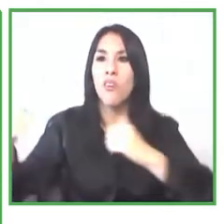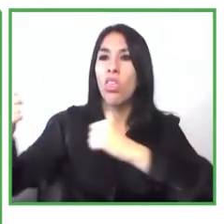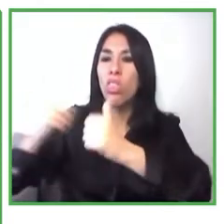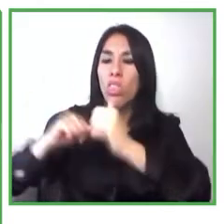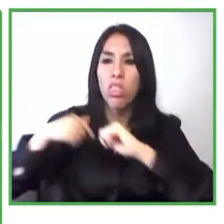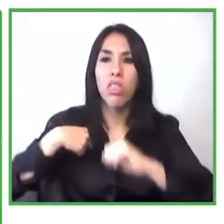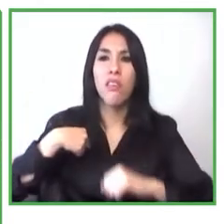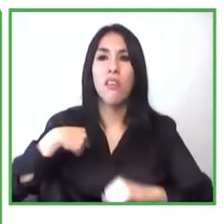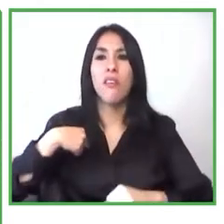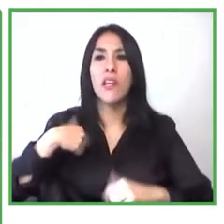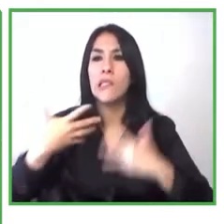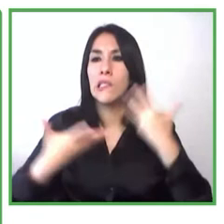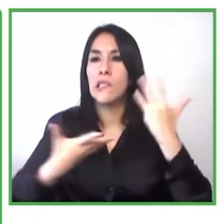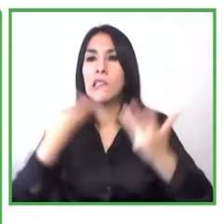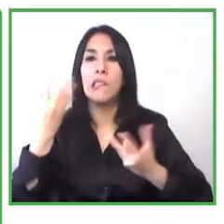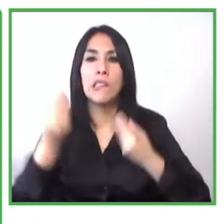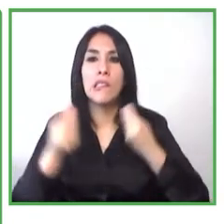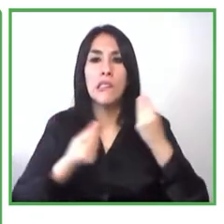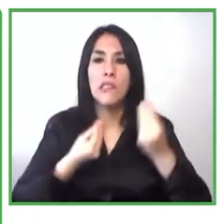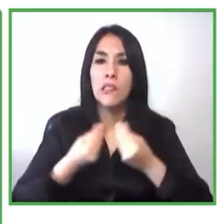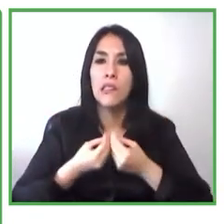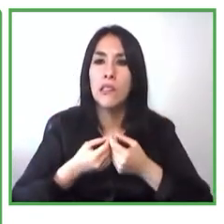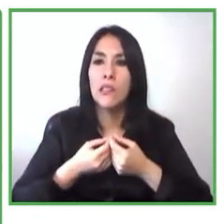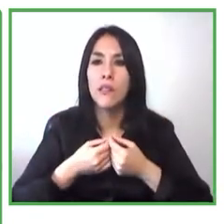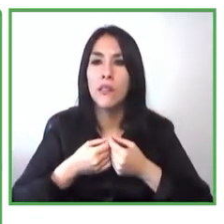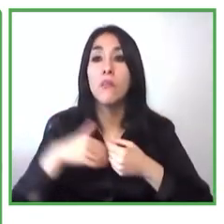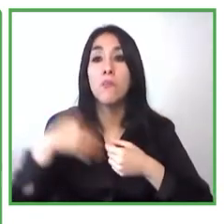y cinco años después estaba